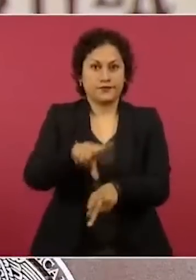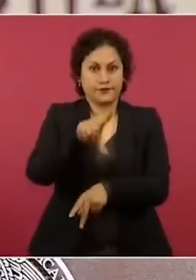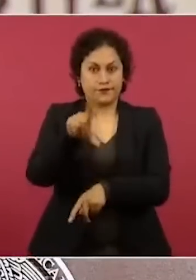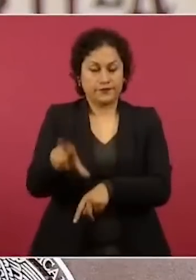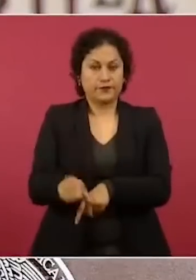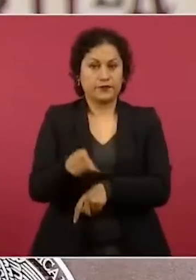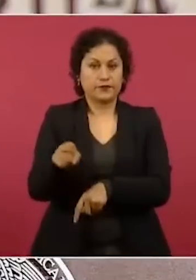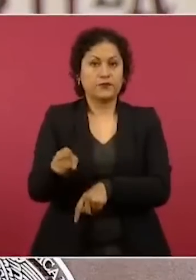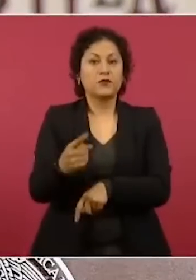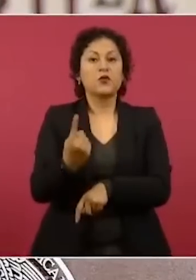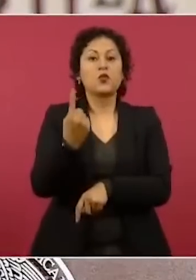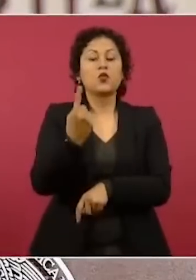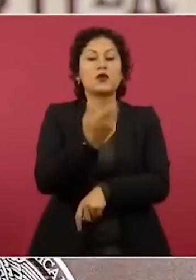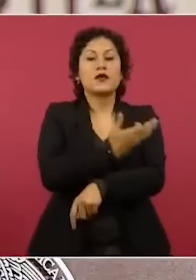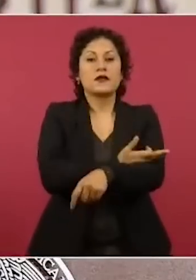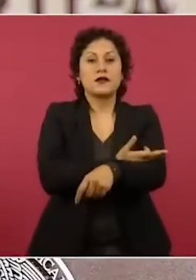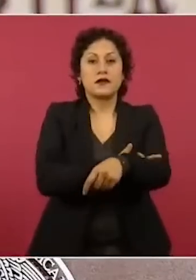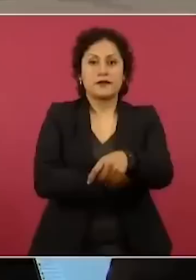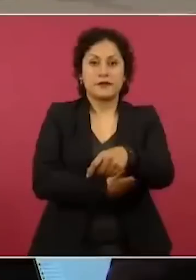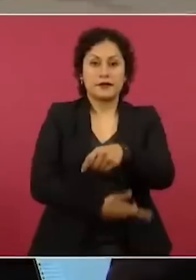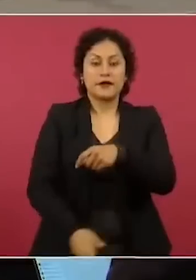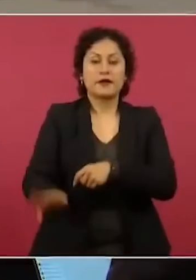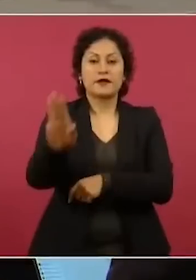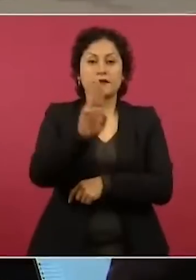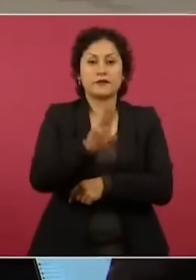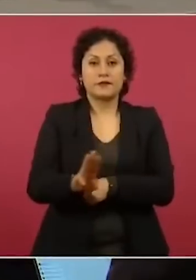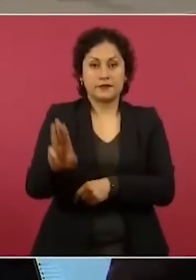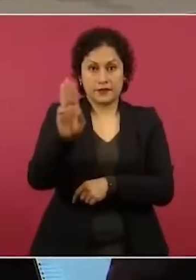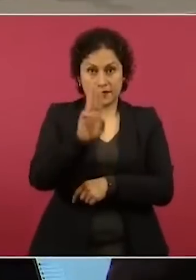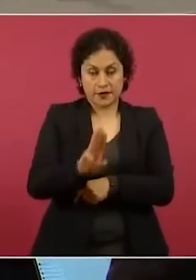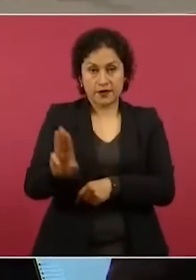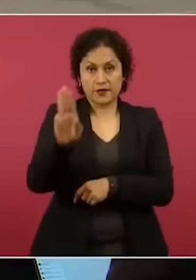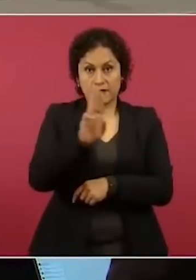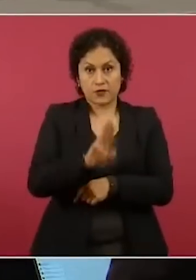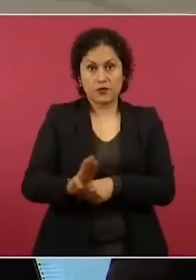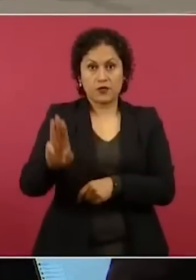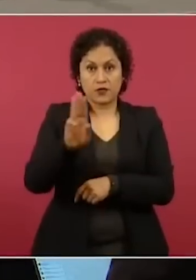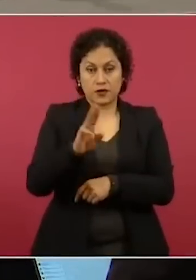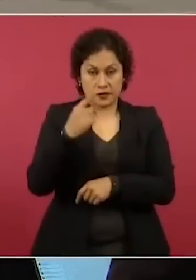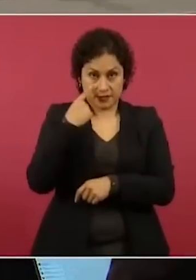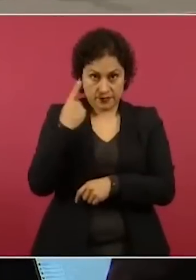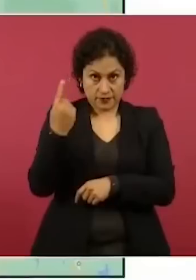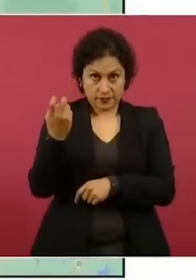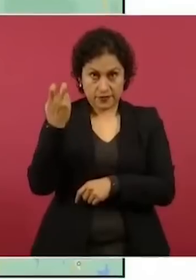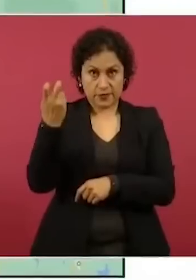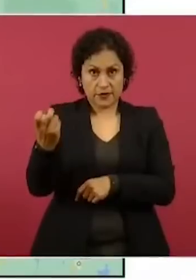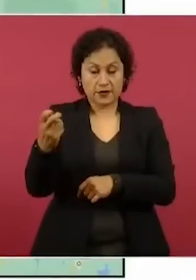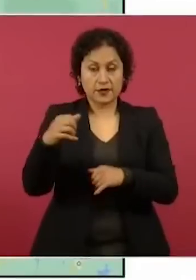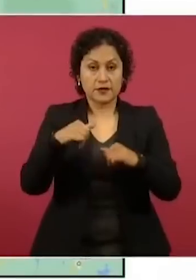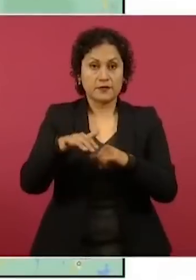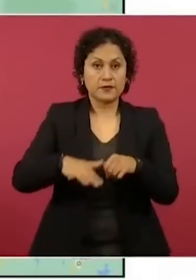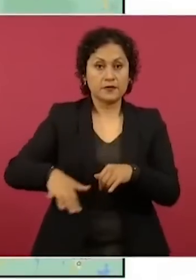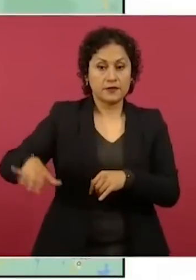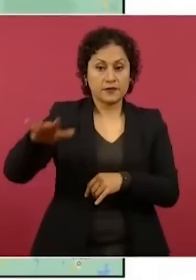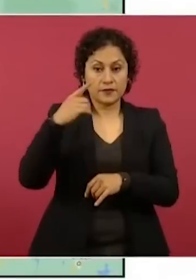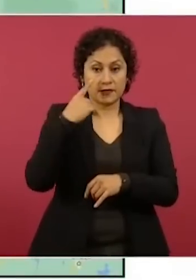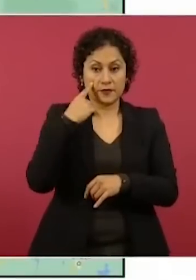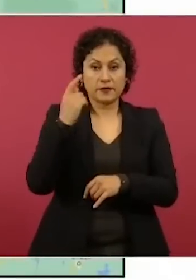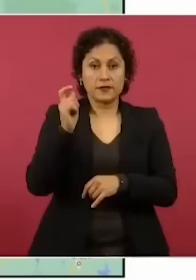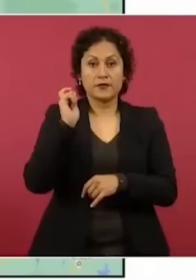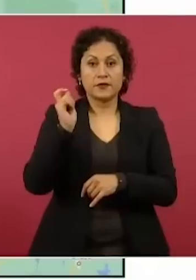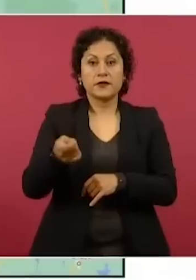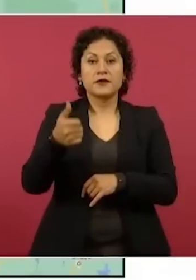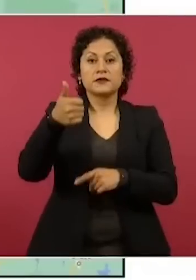una de la tarde del día miércoles, se localiza ahí en el de Matehuala, a otros